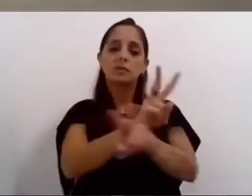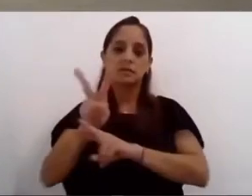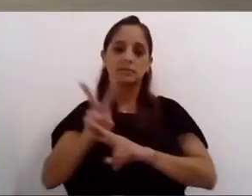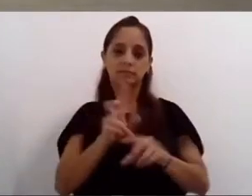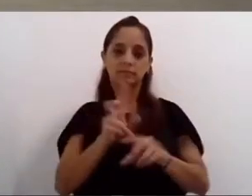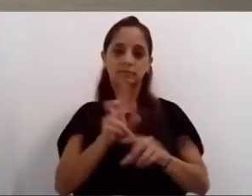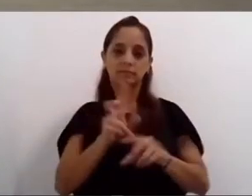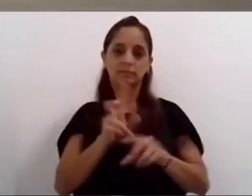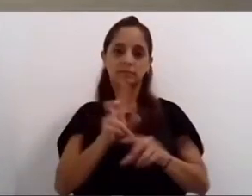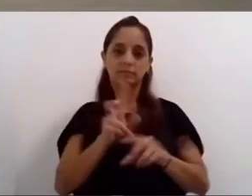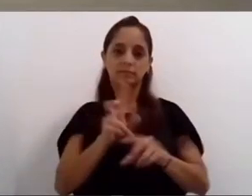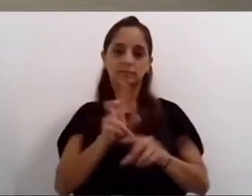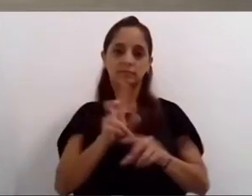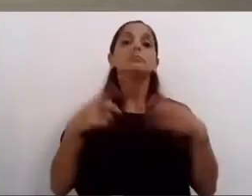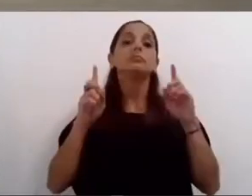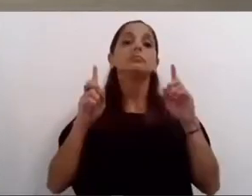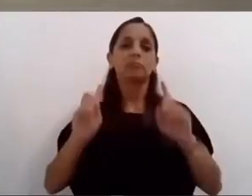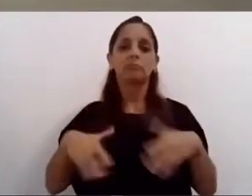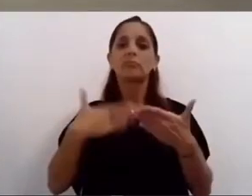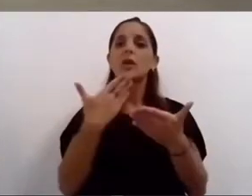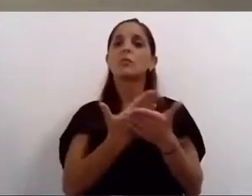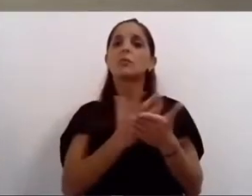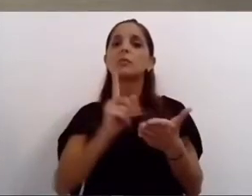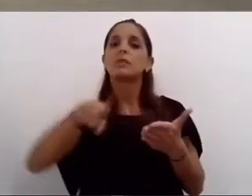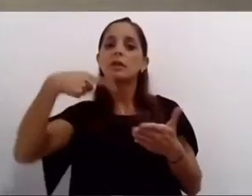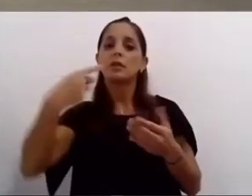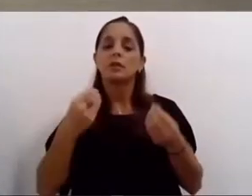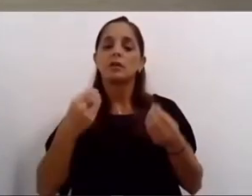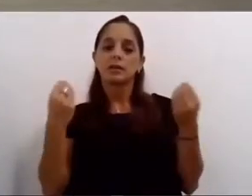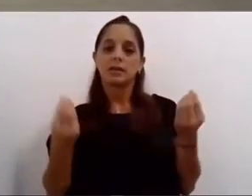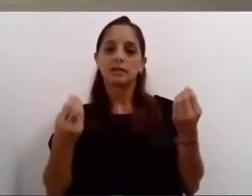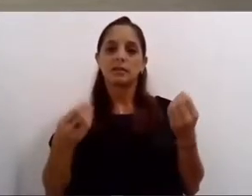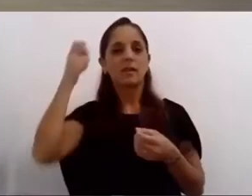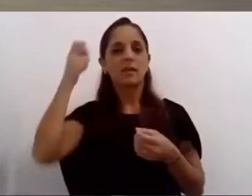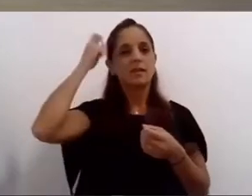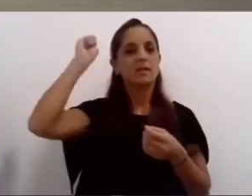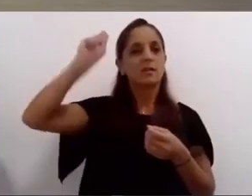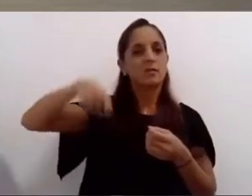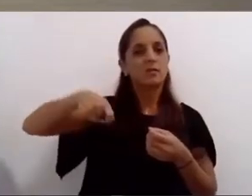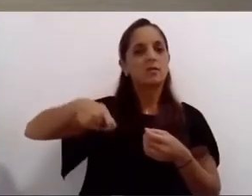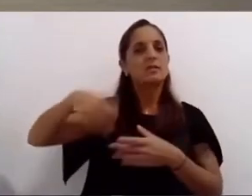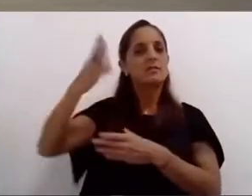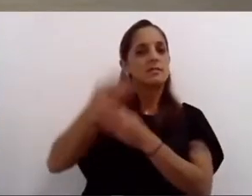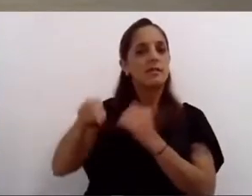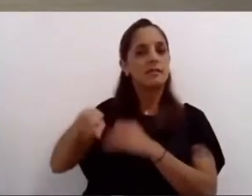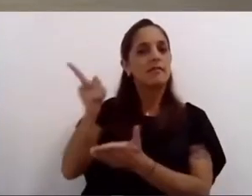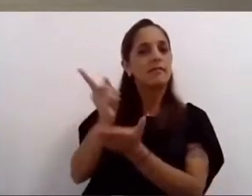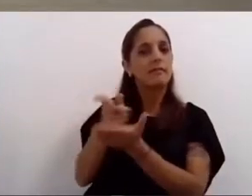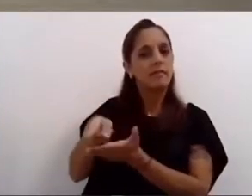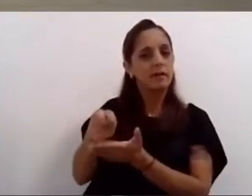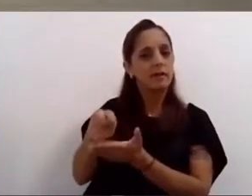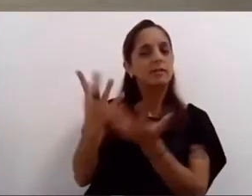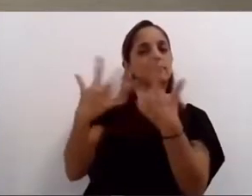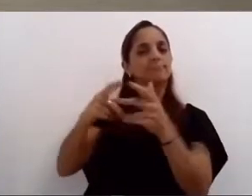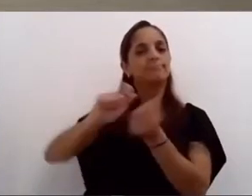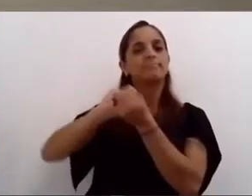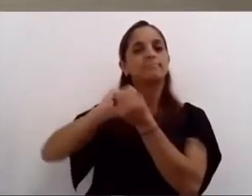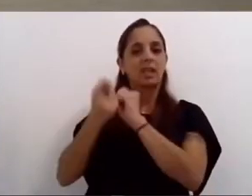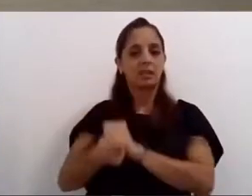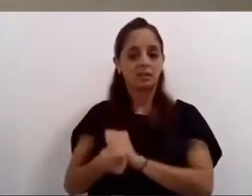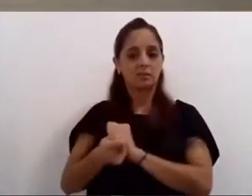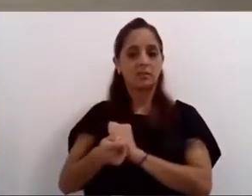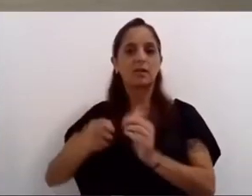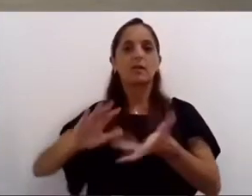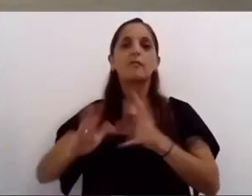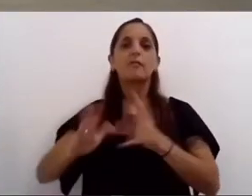les vamos a proponer la reformulación integral del sistema de la justicia de faltas garantizando eficiencia celeridad e